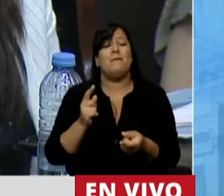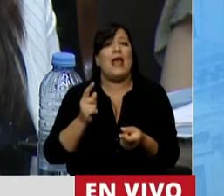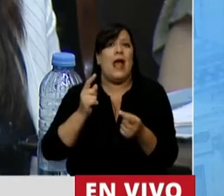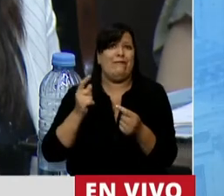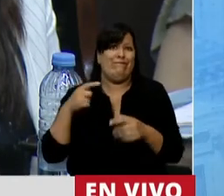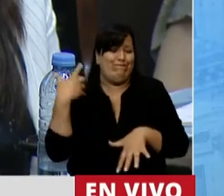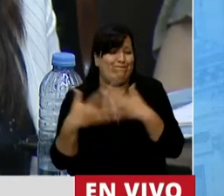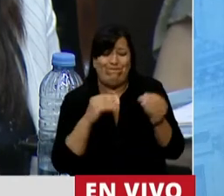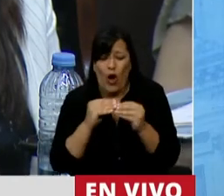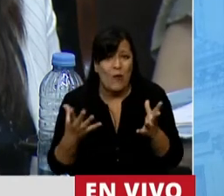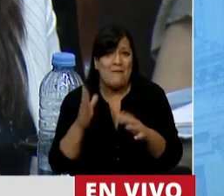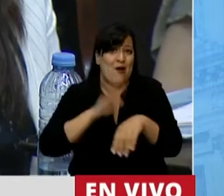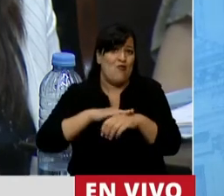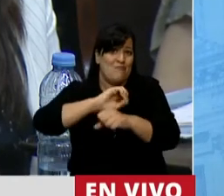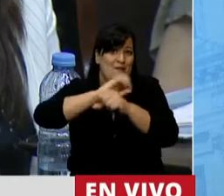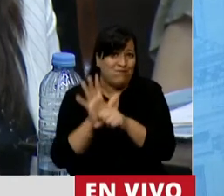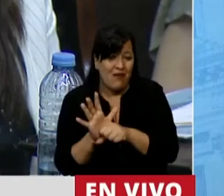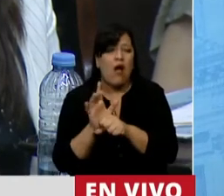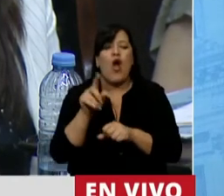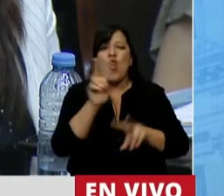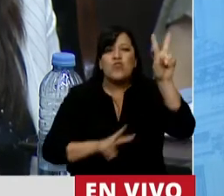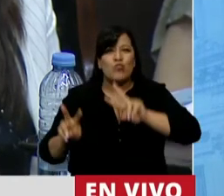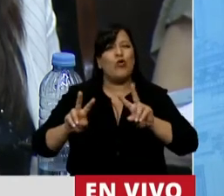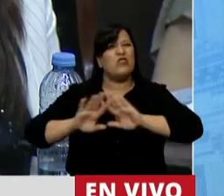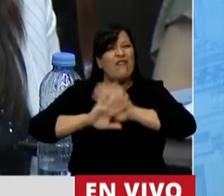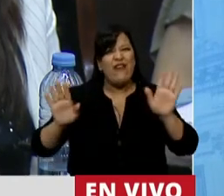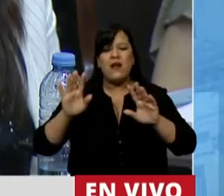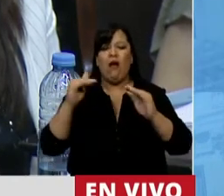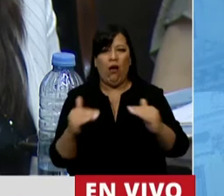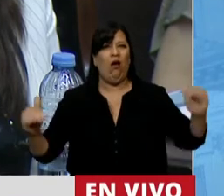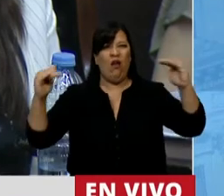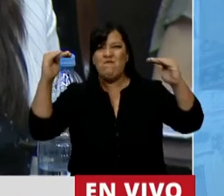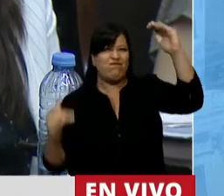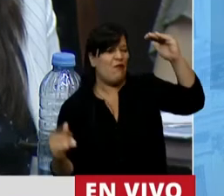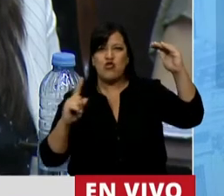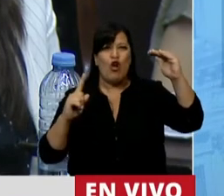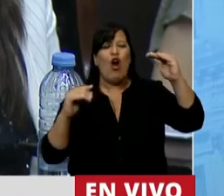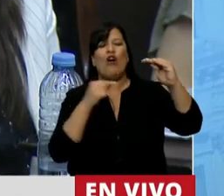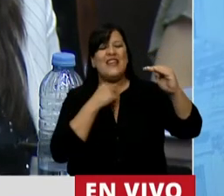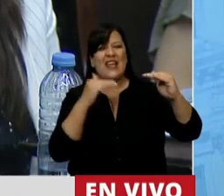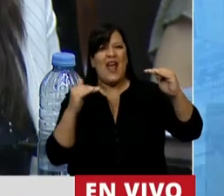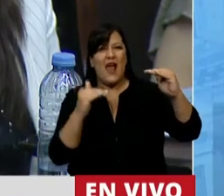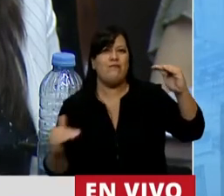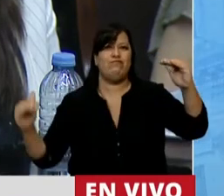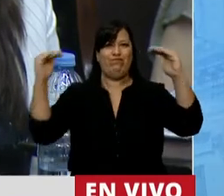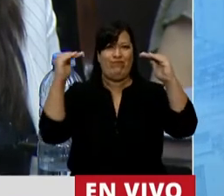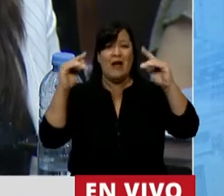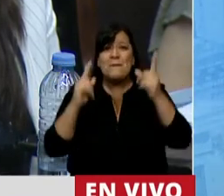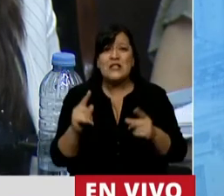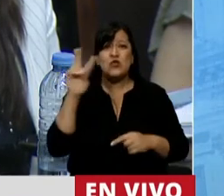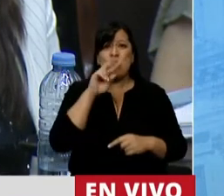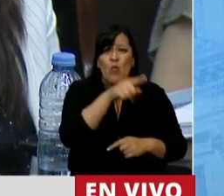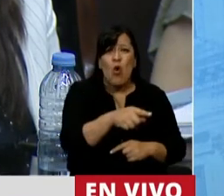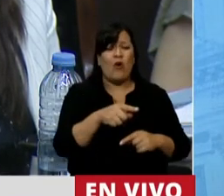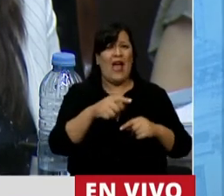pandemia, busca erradicar las desigualdades, busca erradicar eso que nos pone a las mujeres